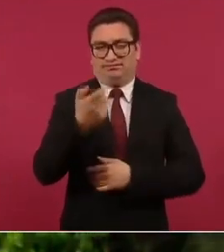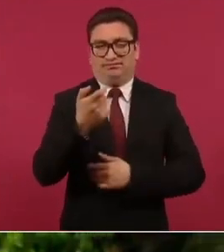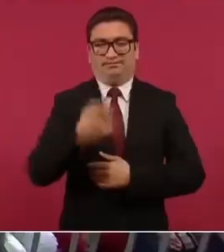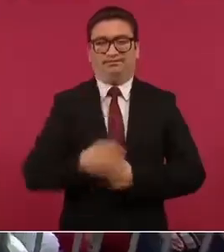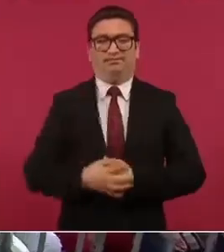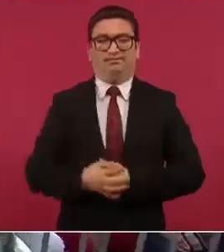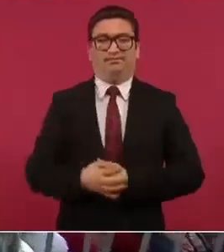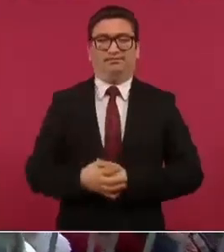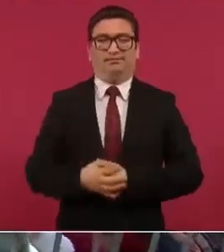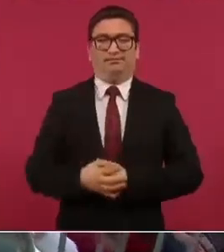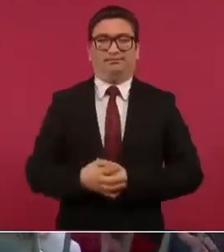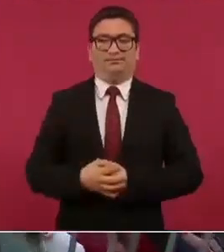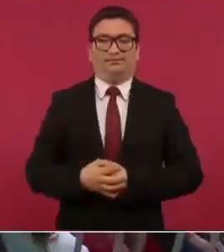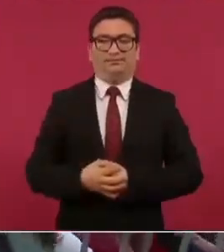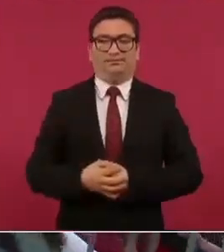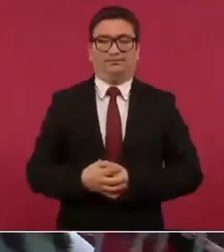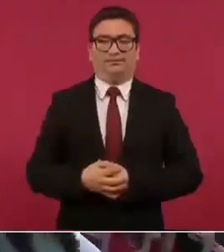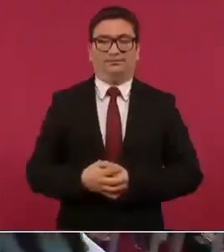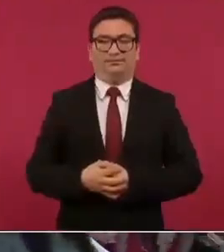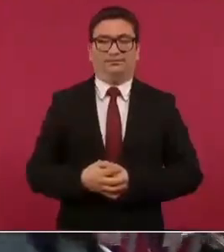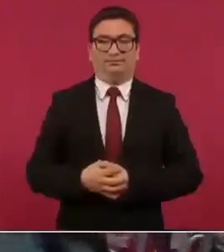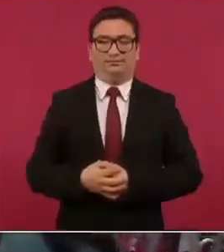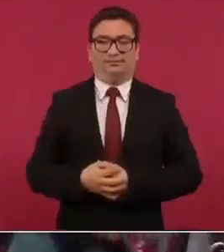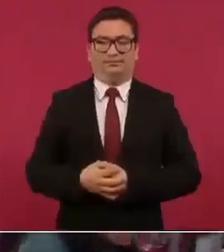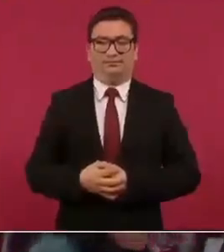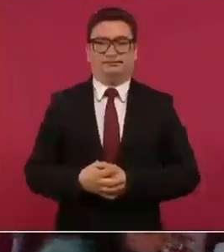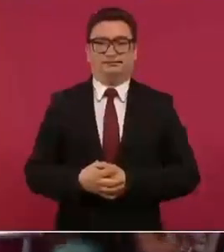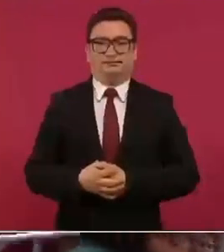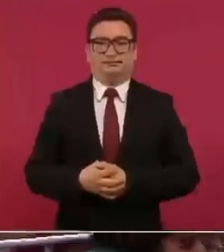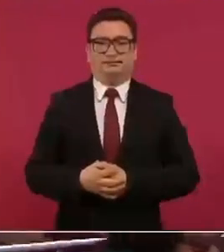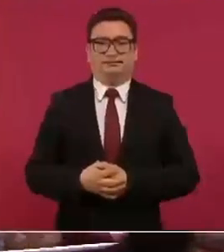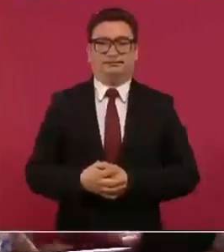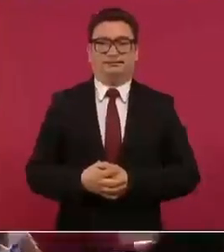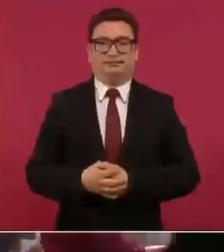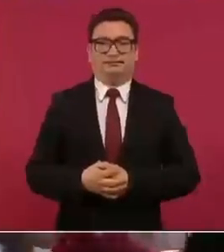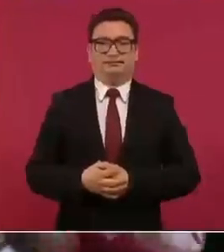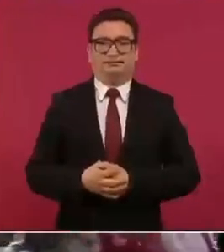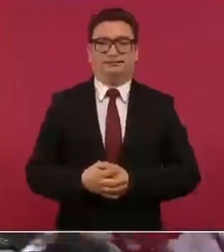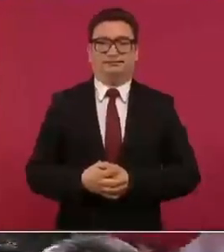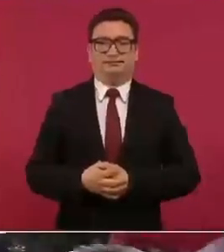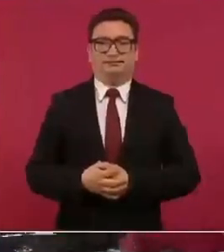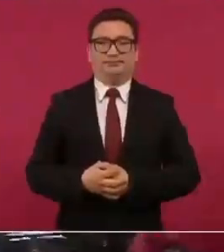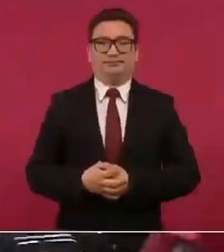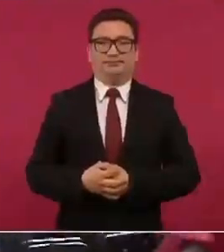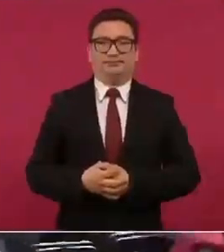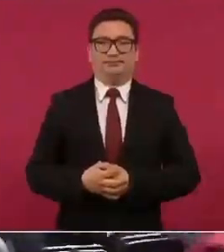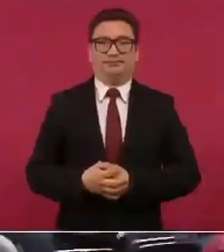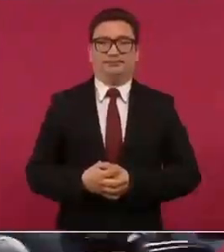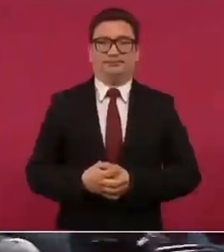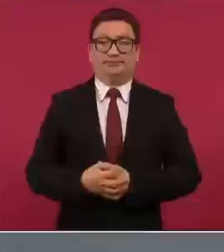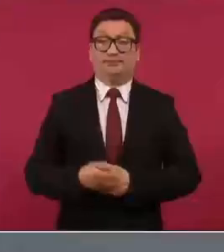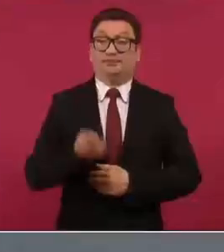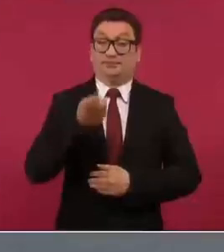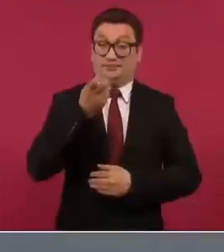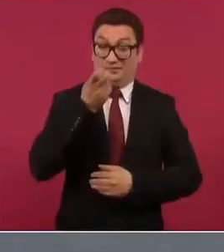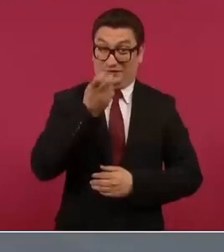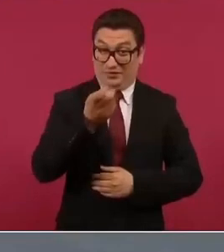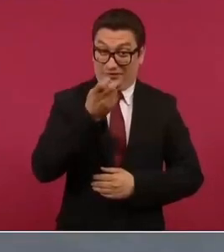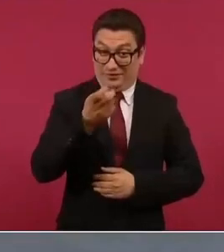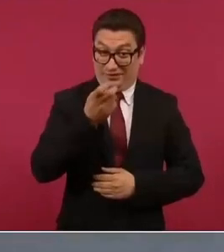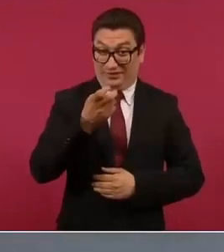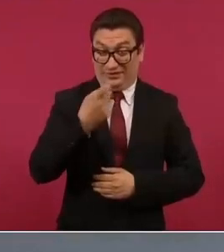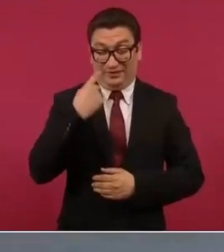por eso no es mal